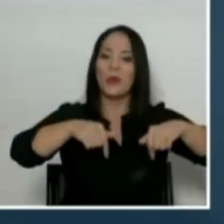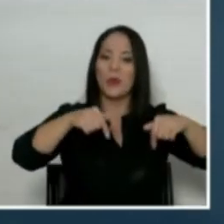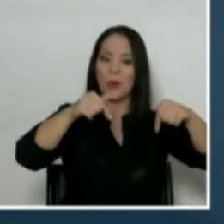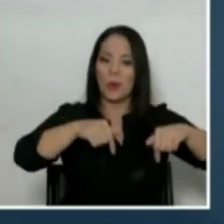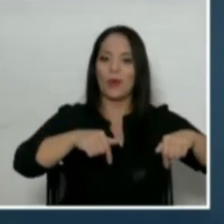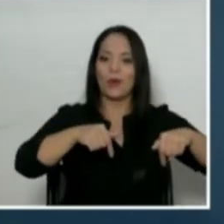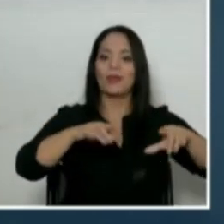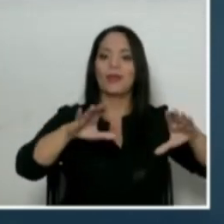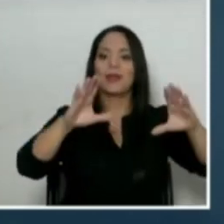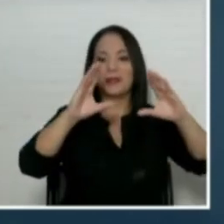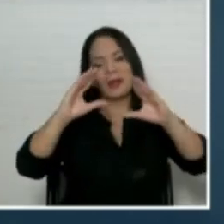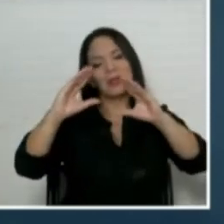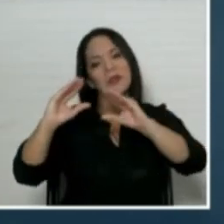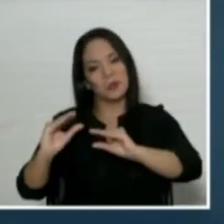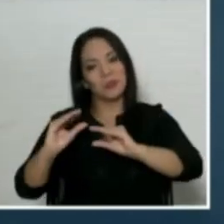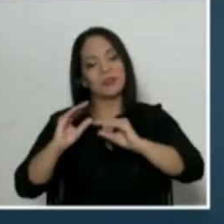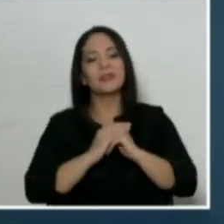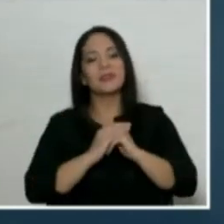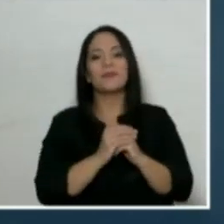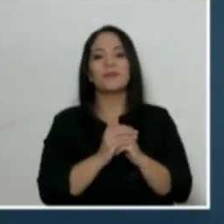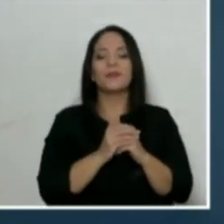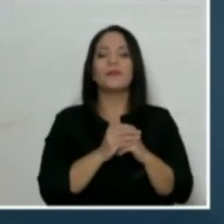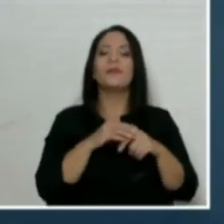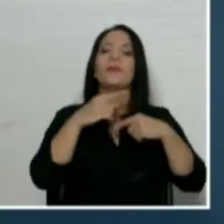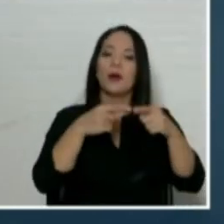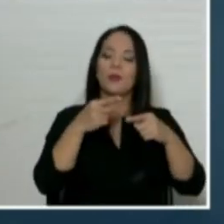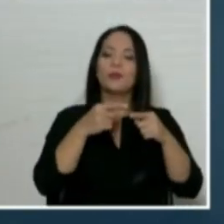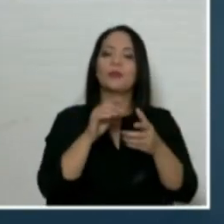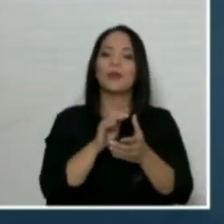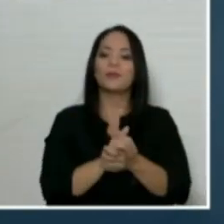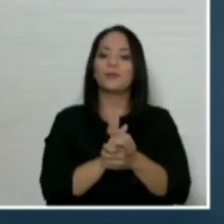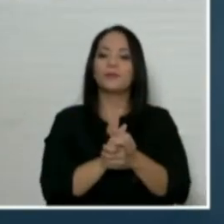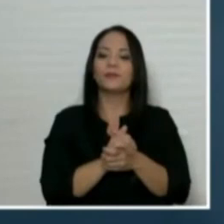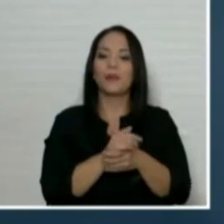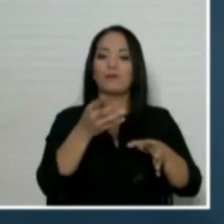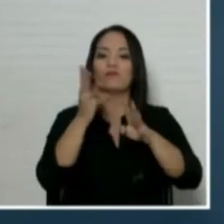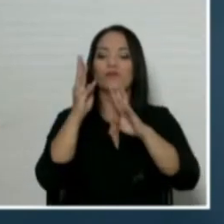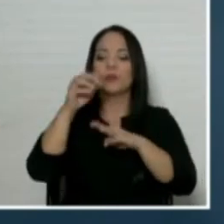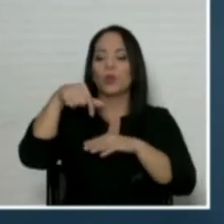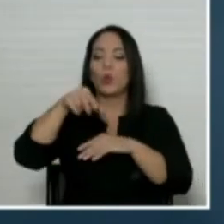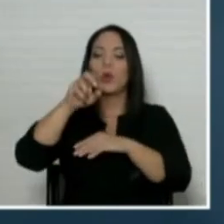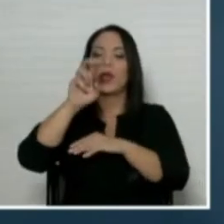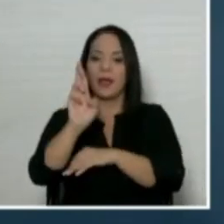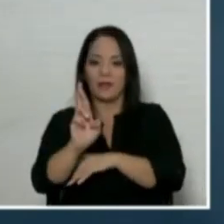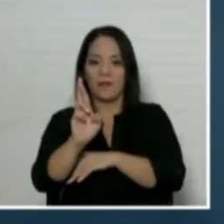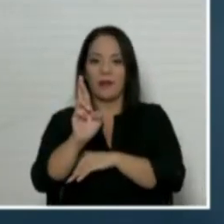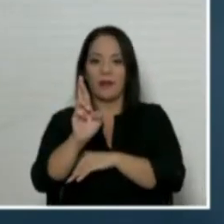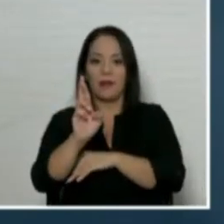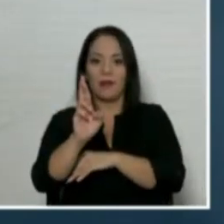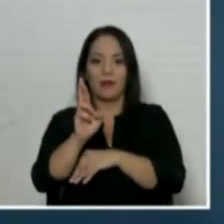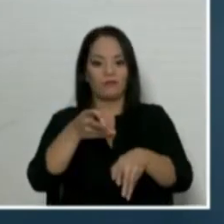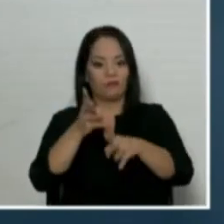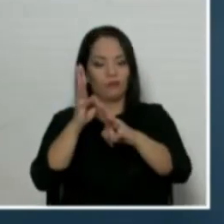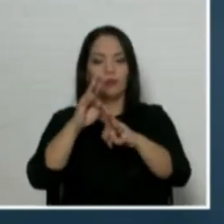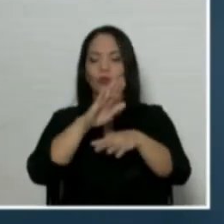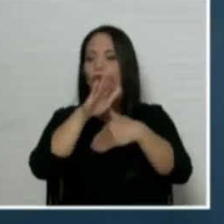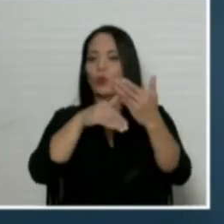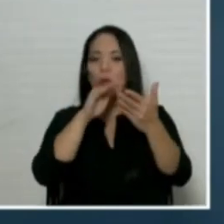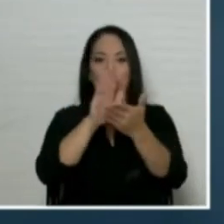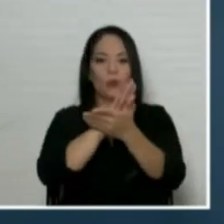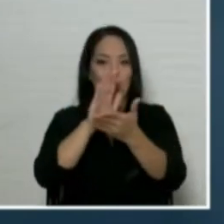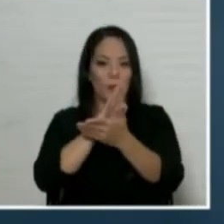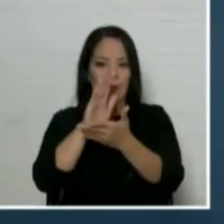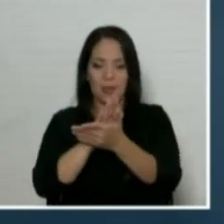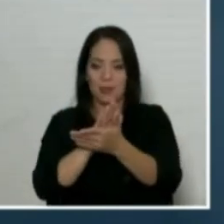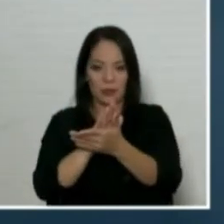de la tarde-noche, estaremos subiendo un QR con toda la documentación que tenemos, no